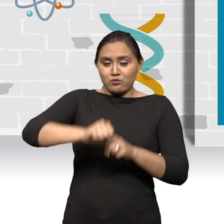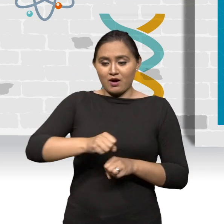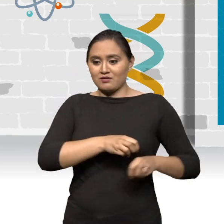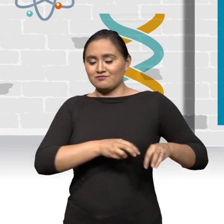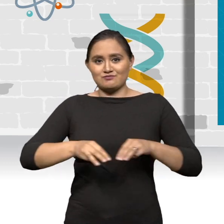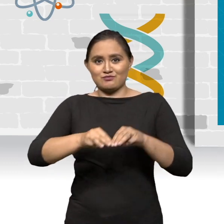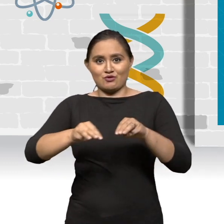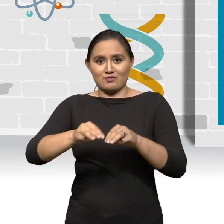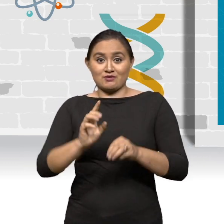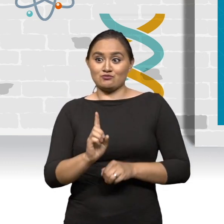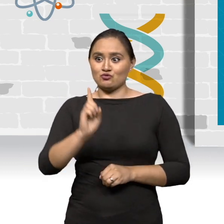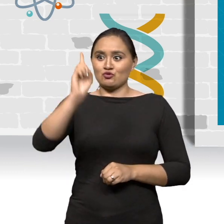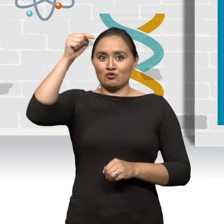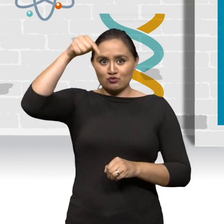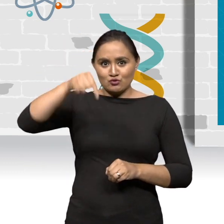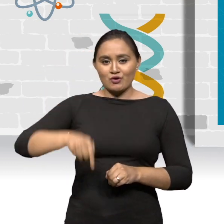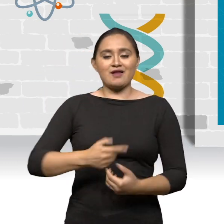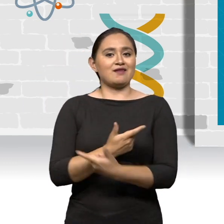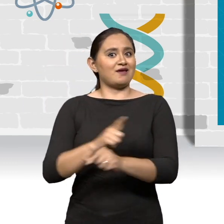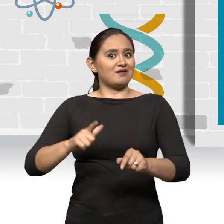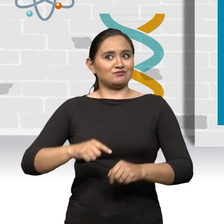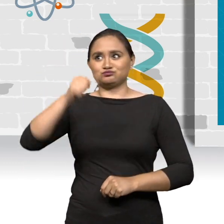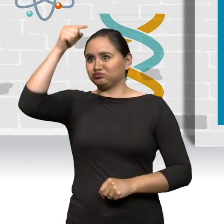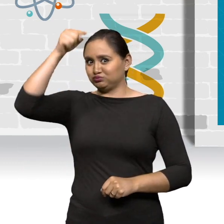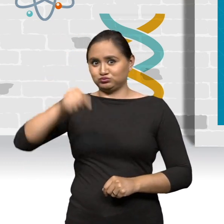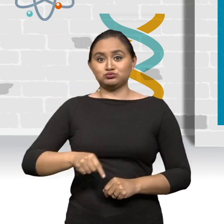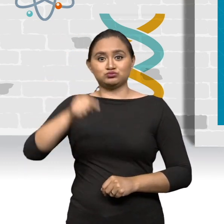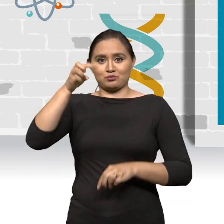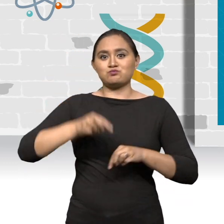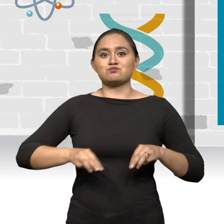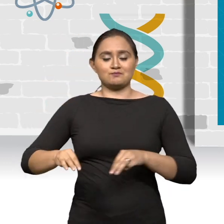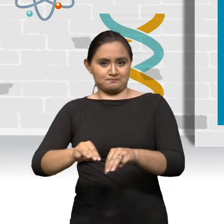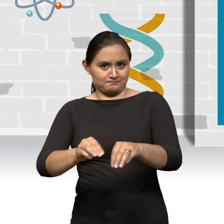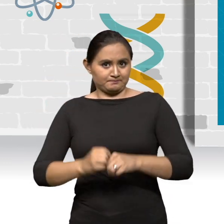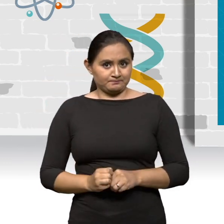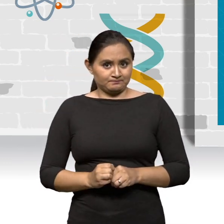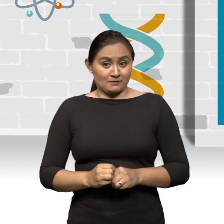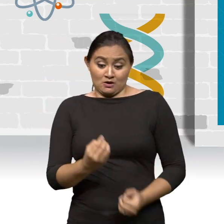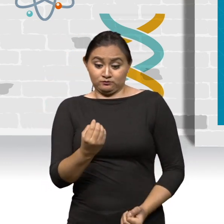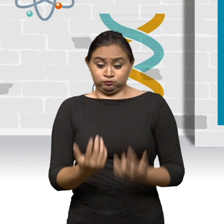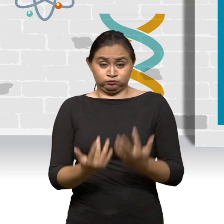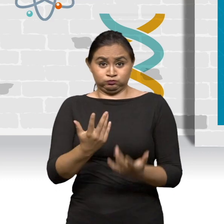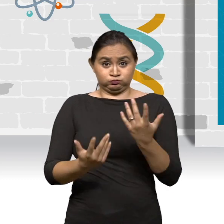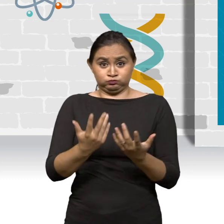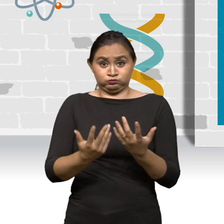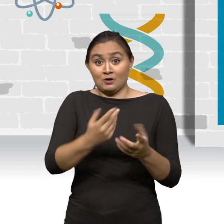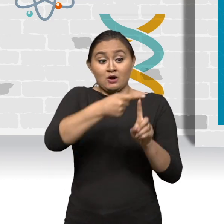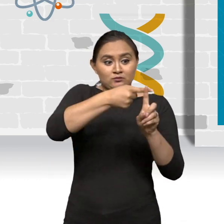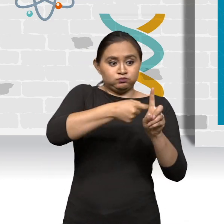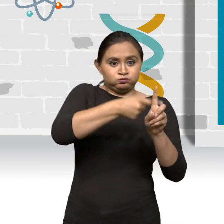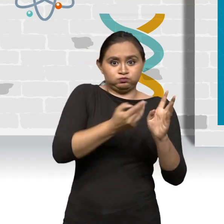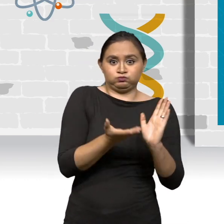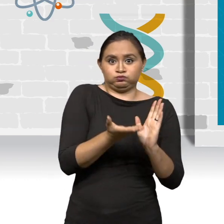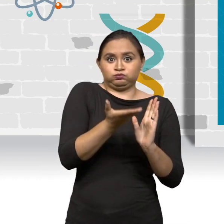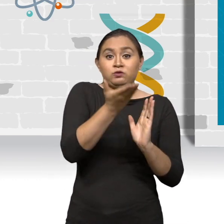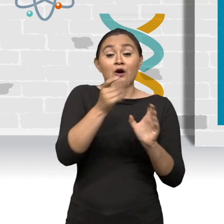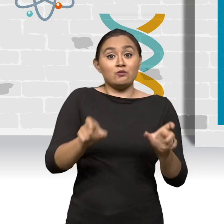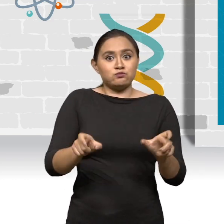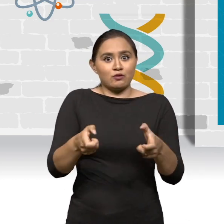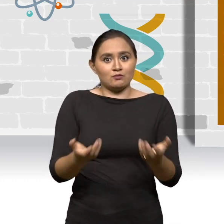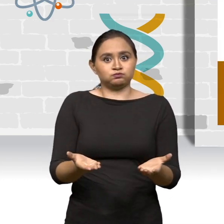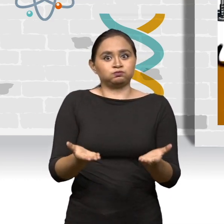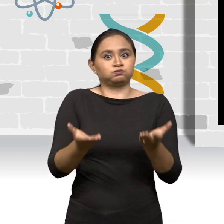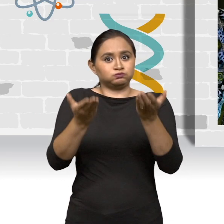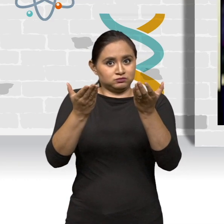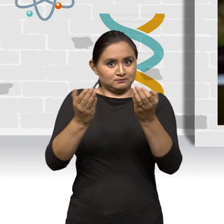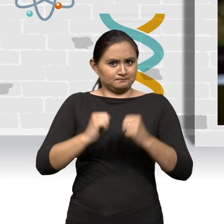se pueda mover hacia arriba o hacia abajo con total libertad. El recipiente se calienta, se va notando la temperatura y el volumen del